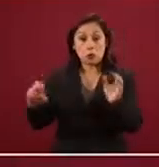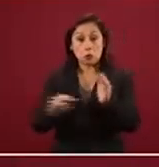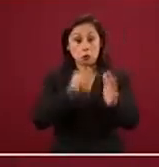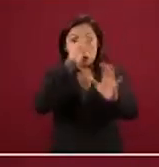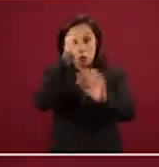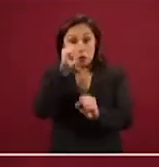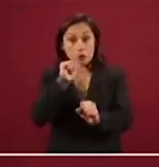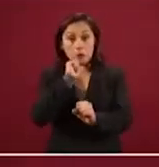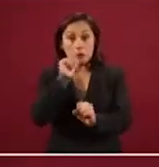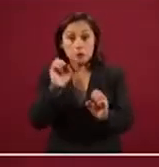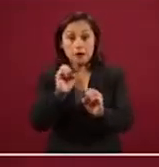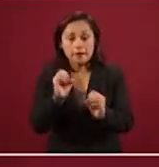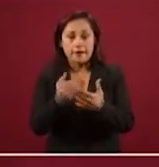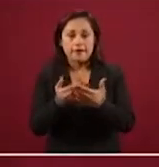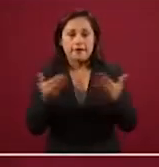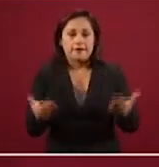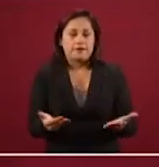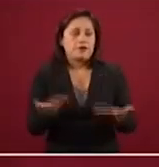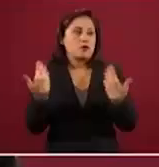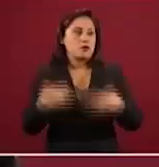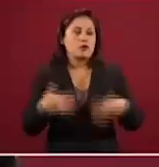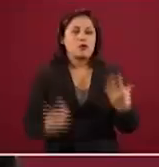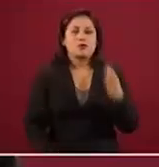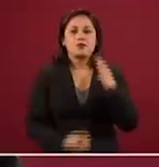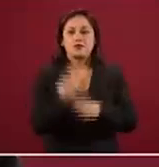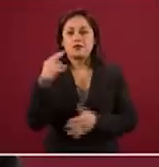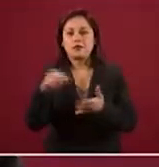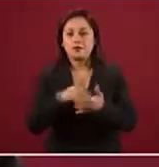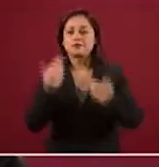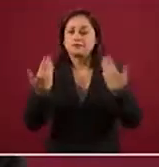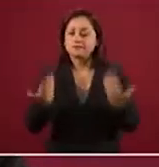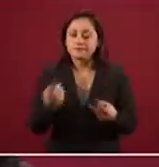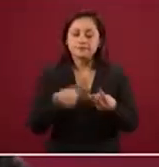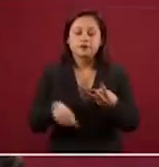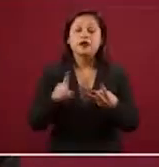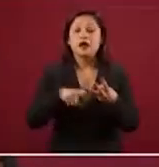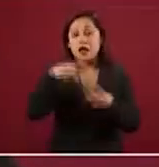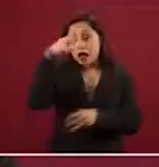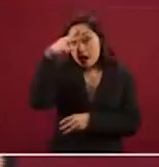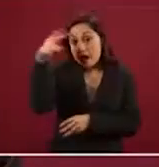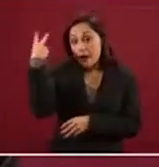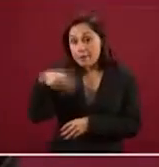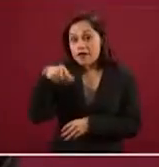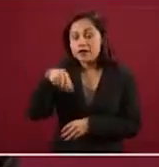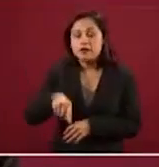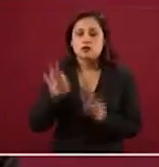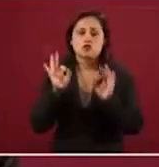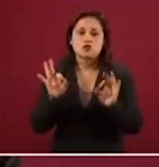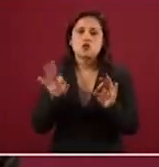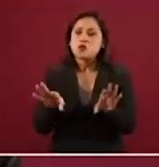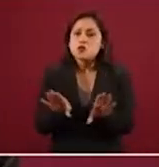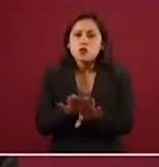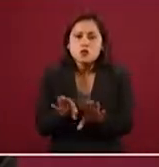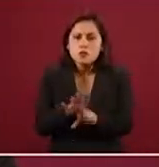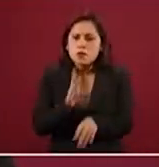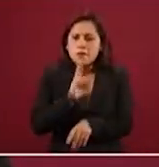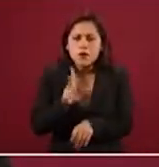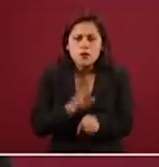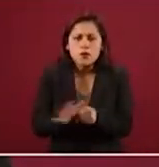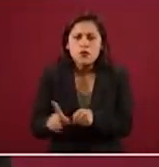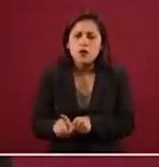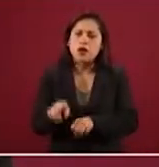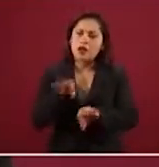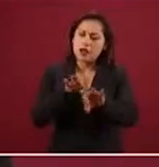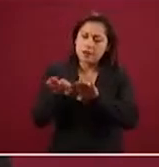Y para México también muy buena noticia porque significa esencialmente empleos, inversión y